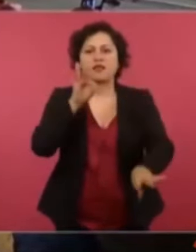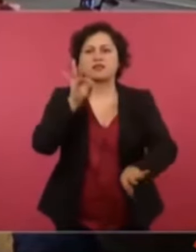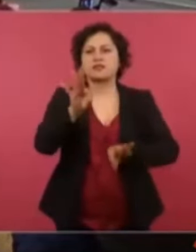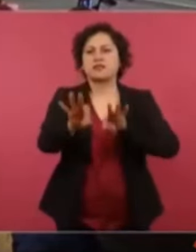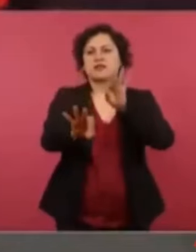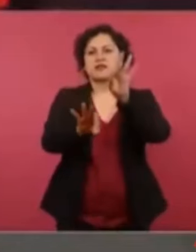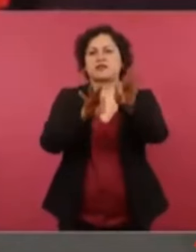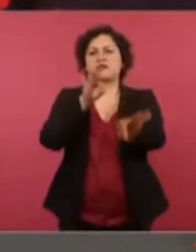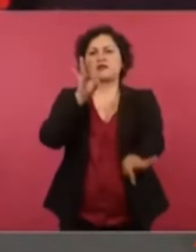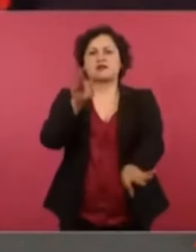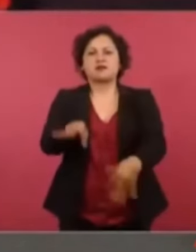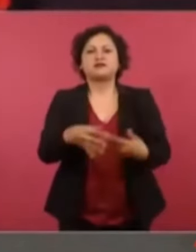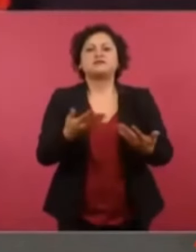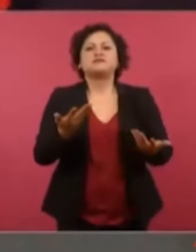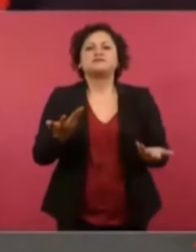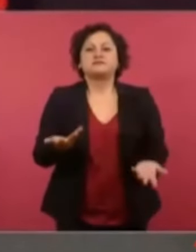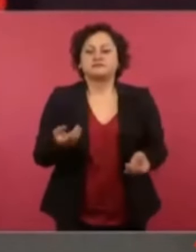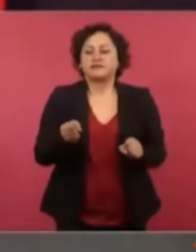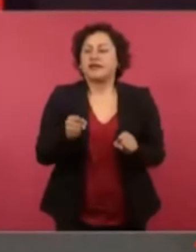la campaña